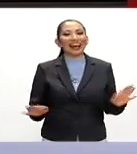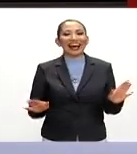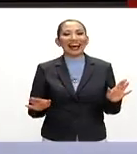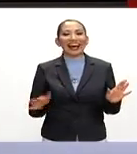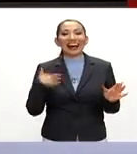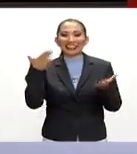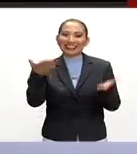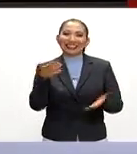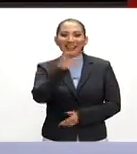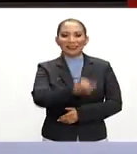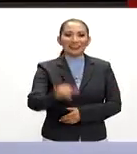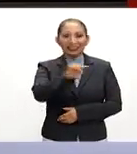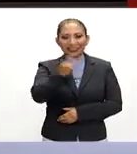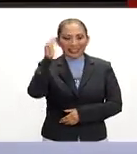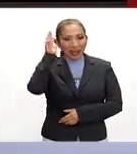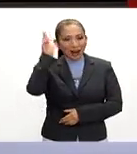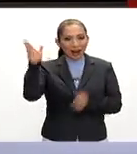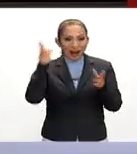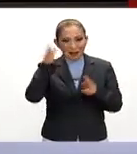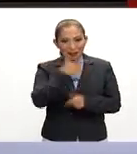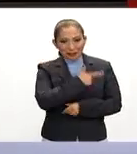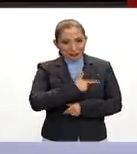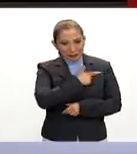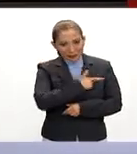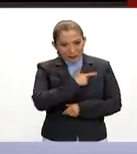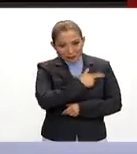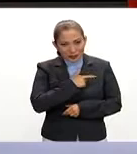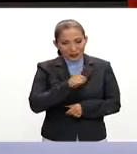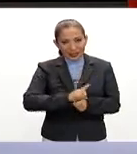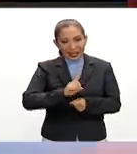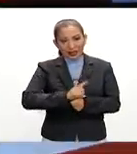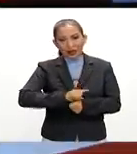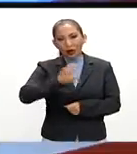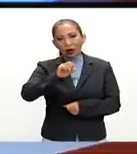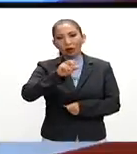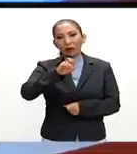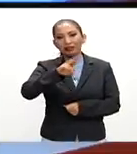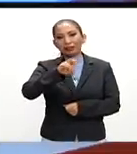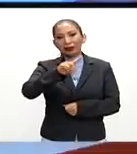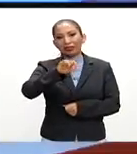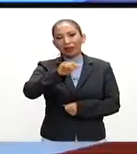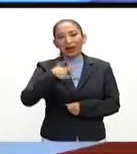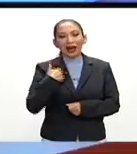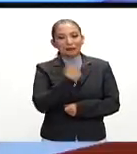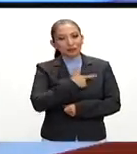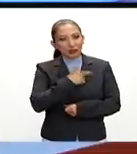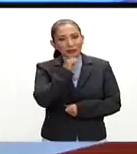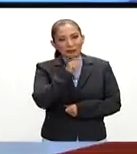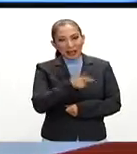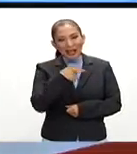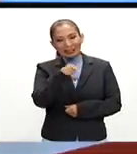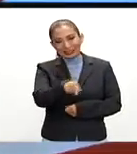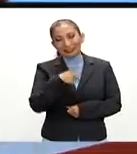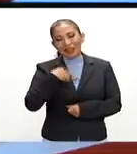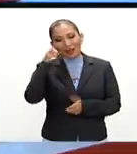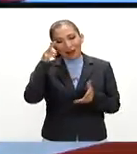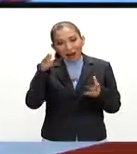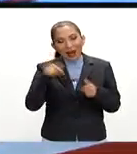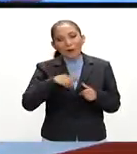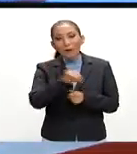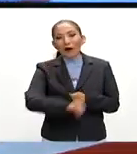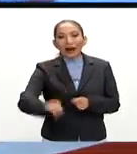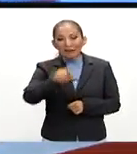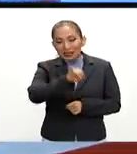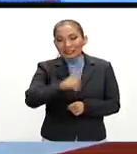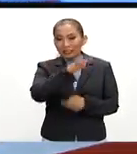nos llegó el jueves. Saludo con mucho gusto, como cada mañana, a Omar Cepeda. Omar. Es un placer saludarte. Así es, saludarte esta mañana de jueves. Y